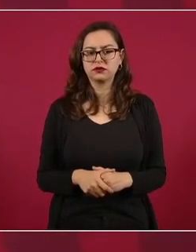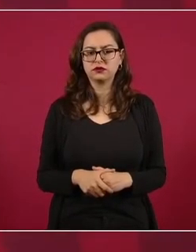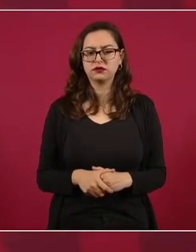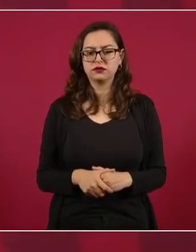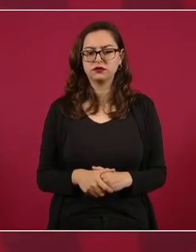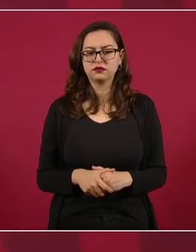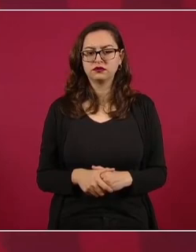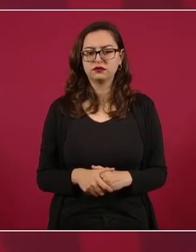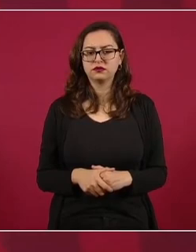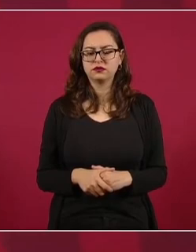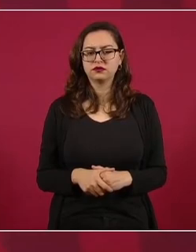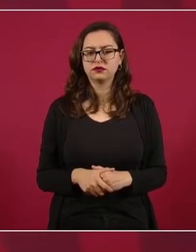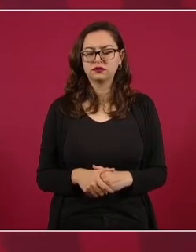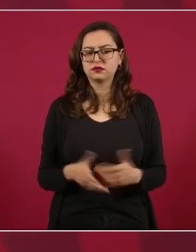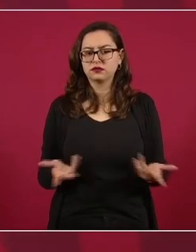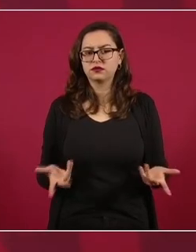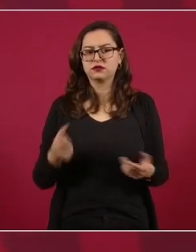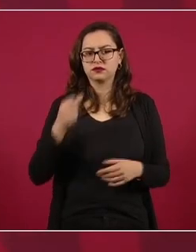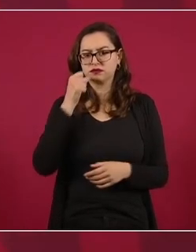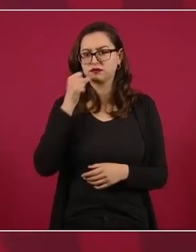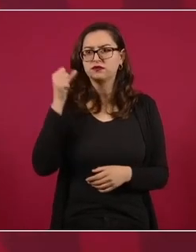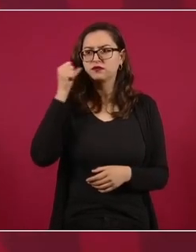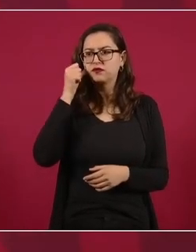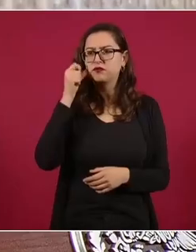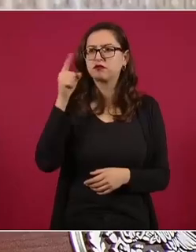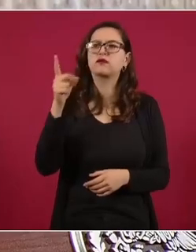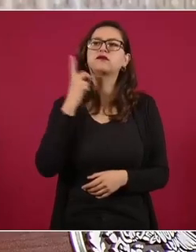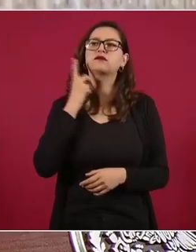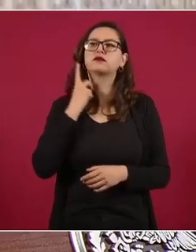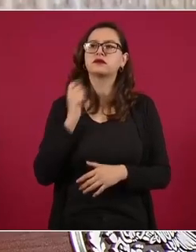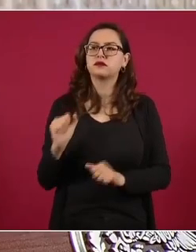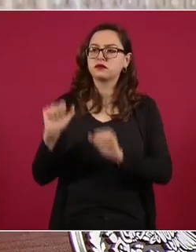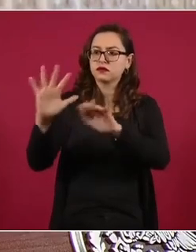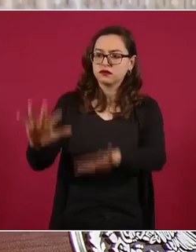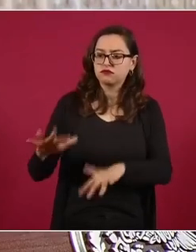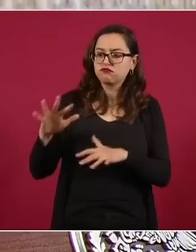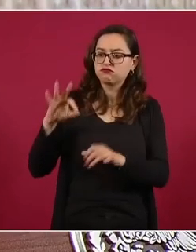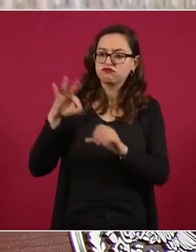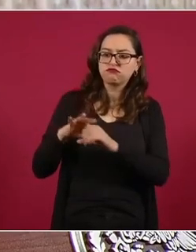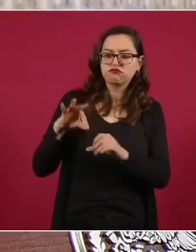votación de ayer en la Cámara de Diputados,